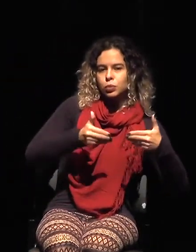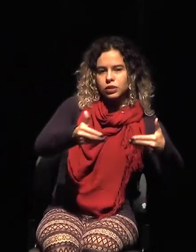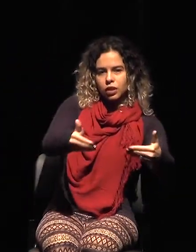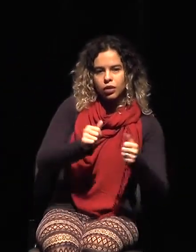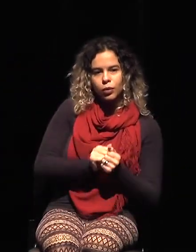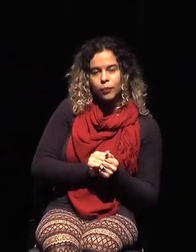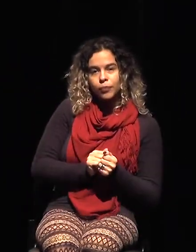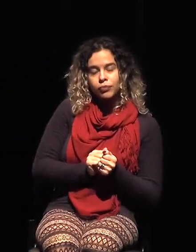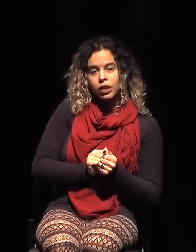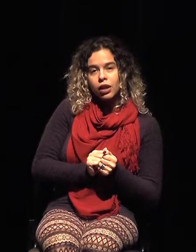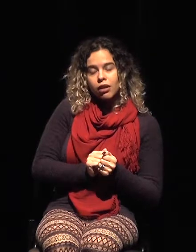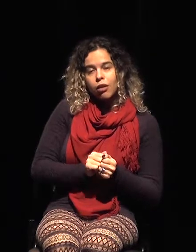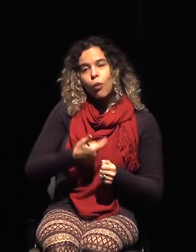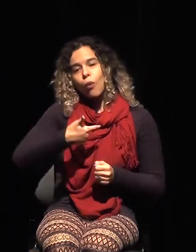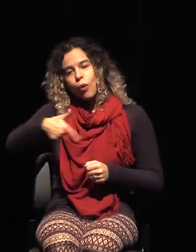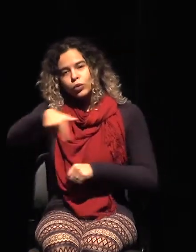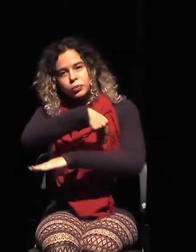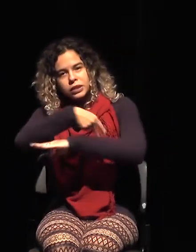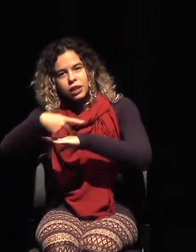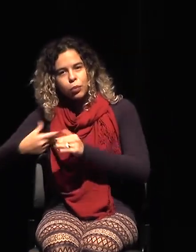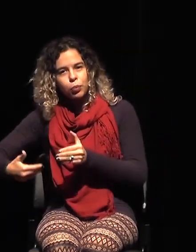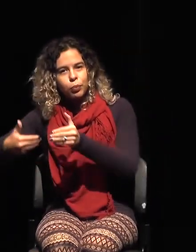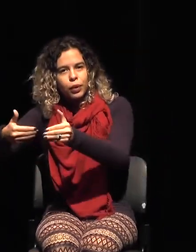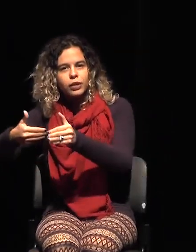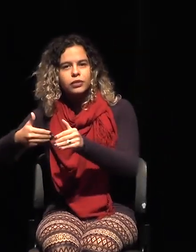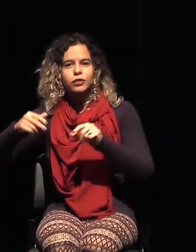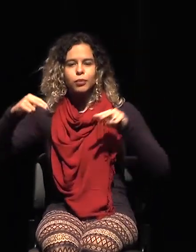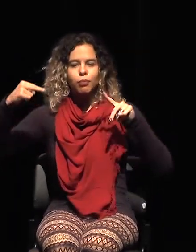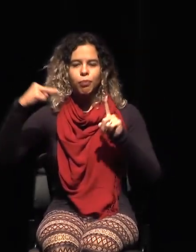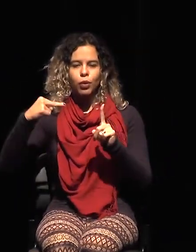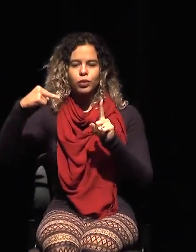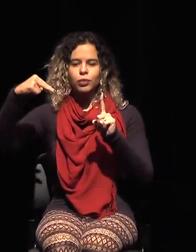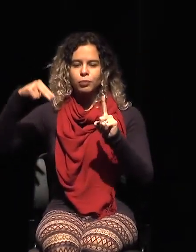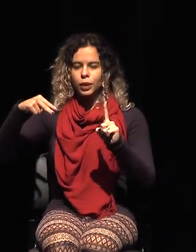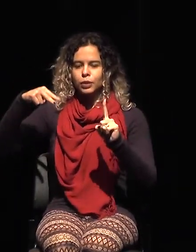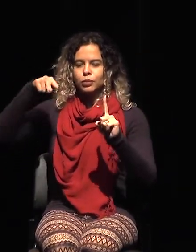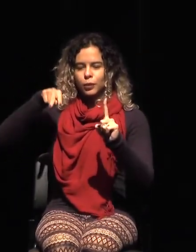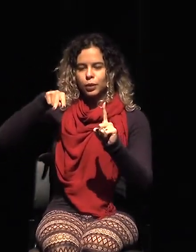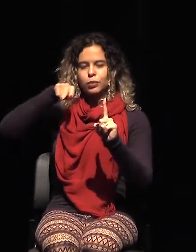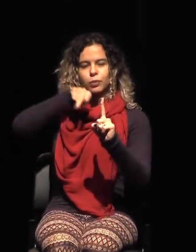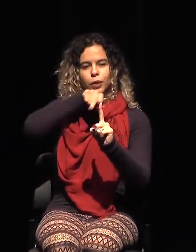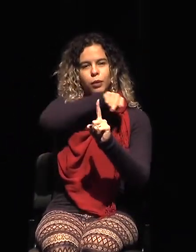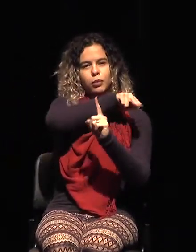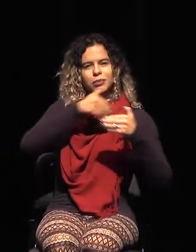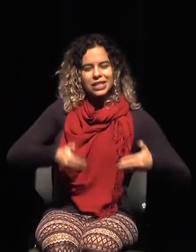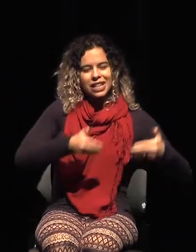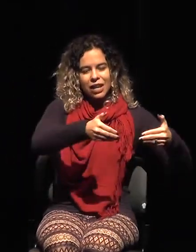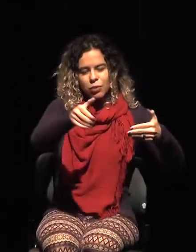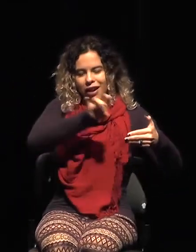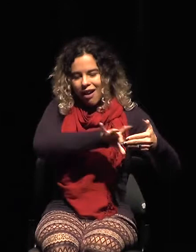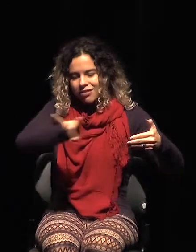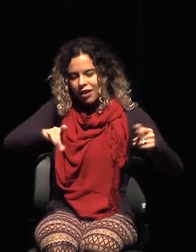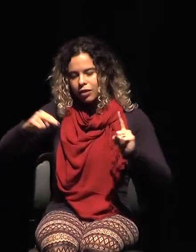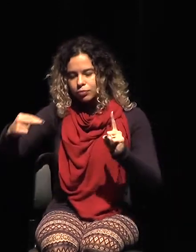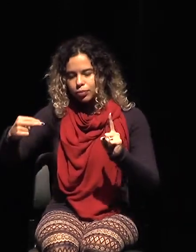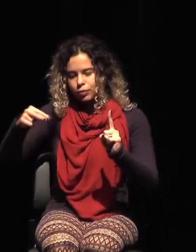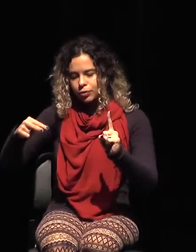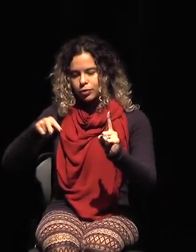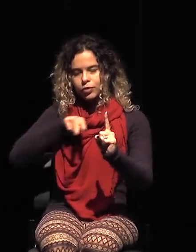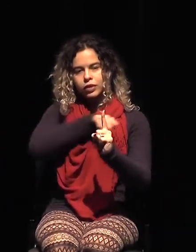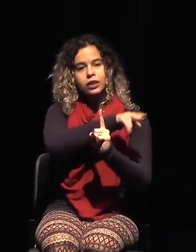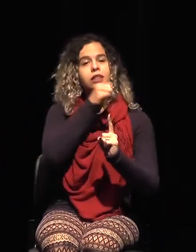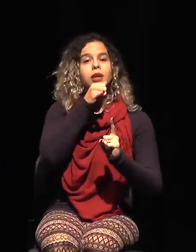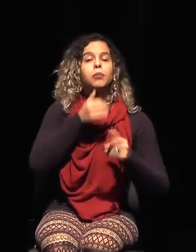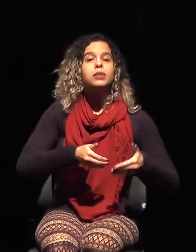Público, que lo ve diferente del Ministerio de Cultura o del Ministerio de Medio Ambiente, por ejemplo. Esos no tienen